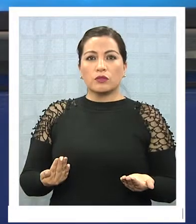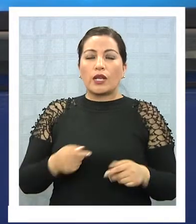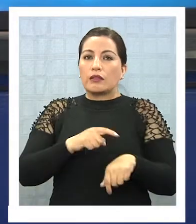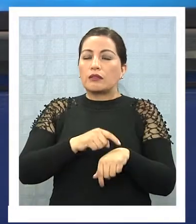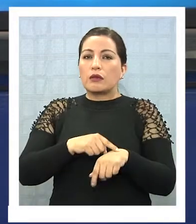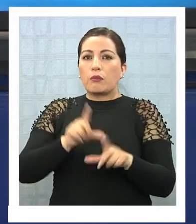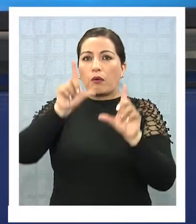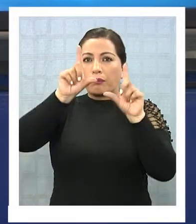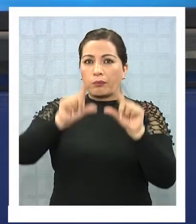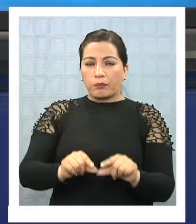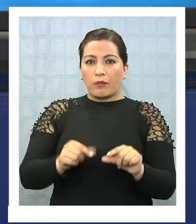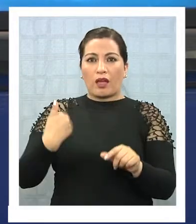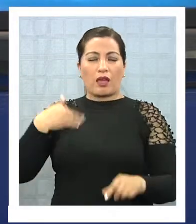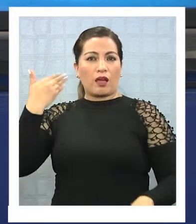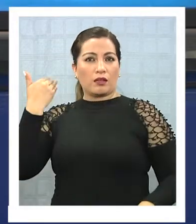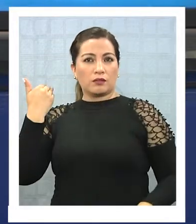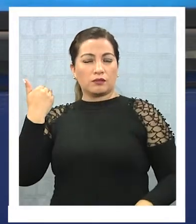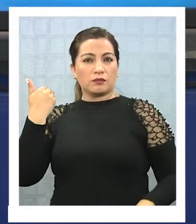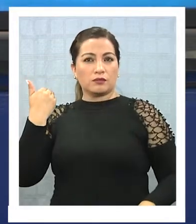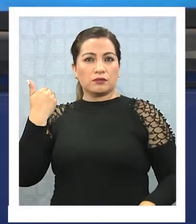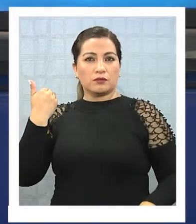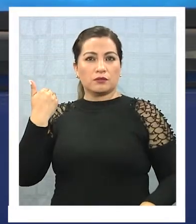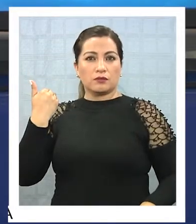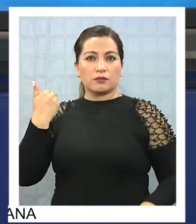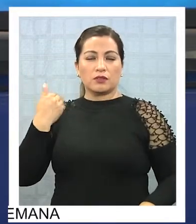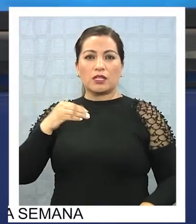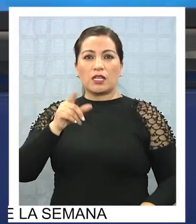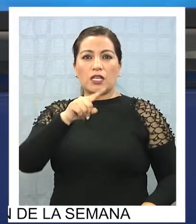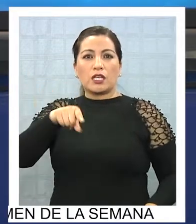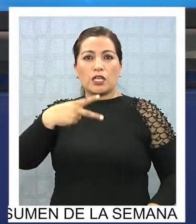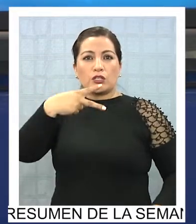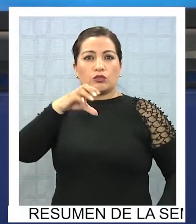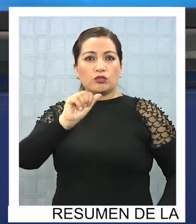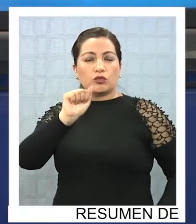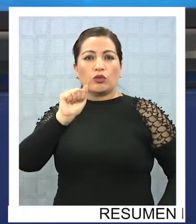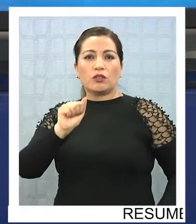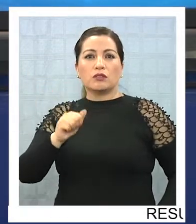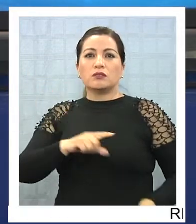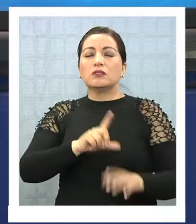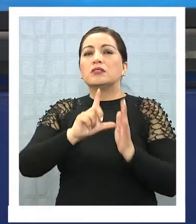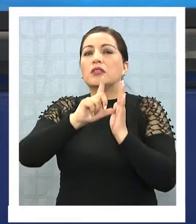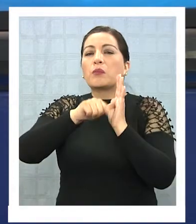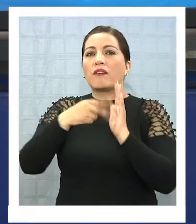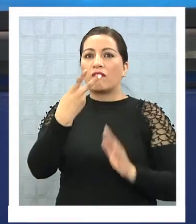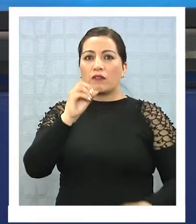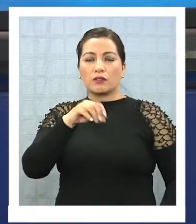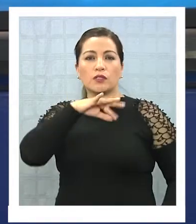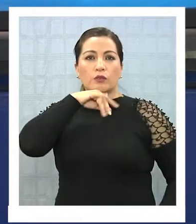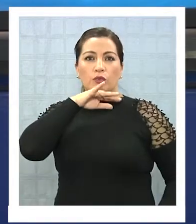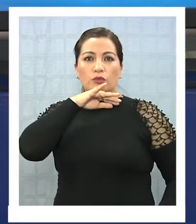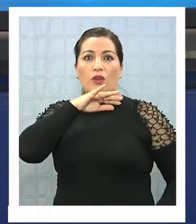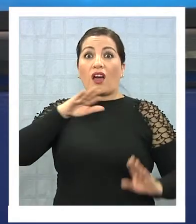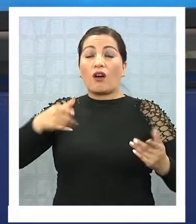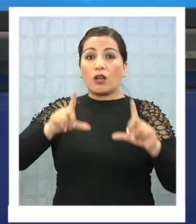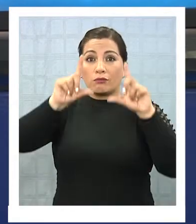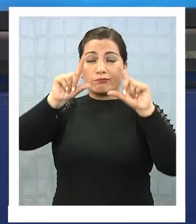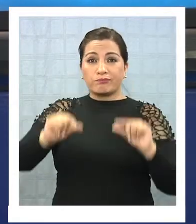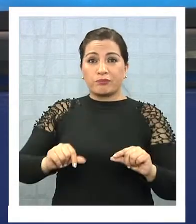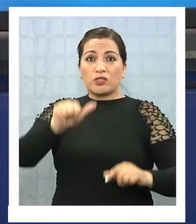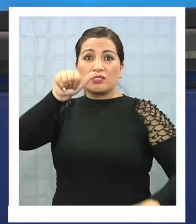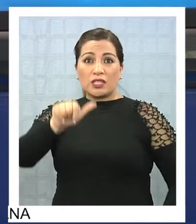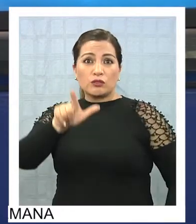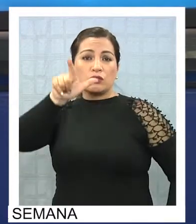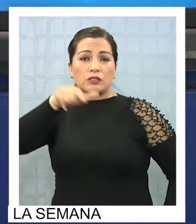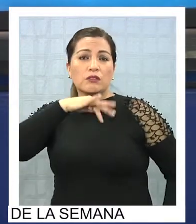los tiempos. Antiguamente, entre el Centro Simulógico Nacional y el Choa, se demoraban aproximadamente 20 minutos. Hoy día ya estamos en los 6 o 7 minutos para